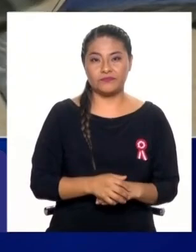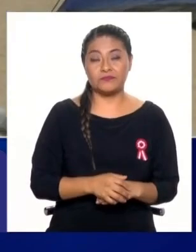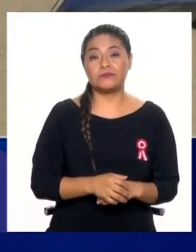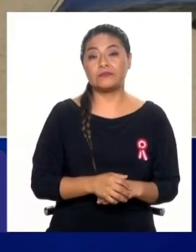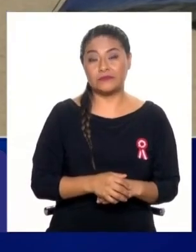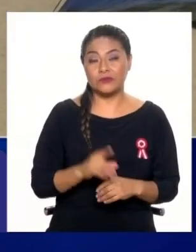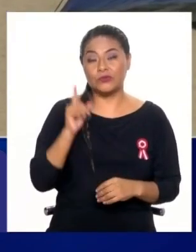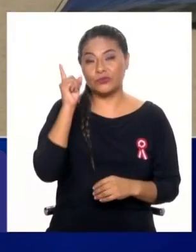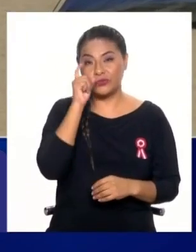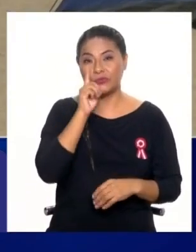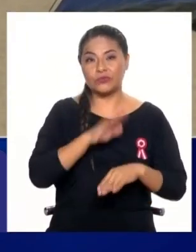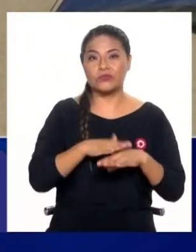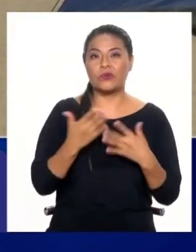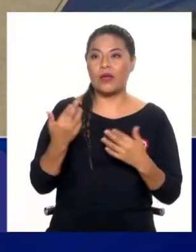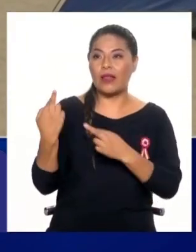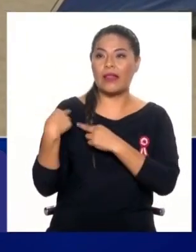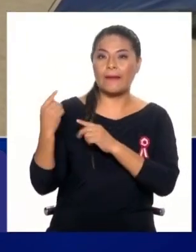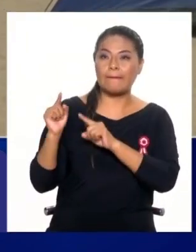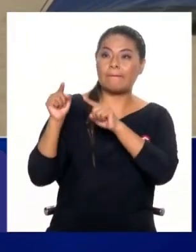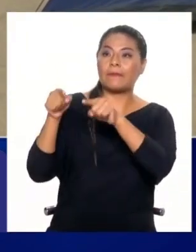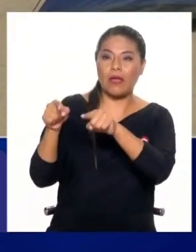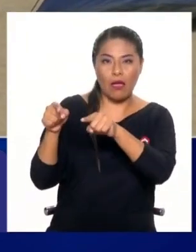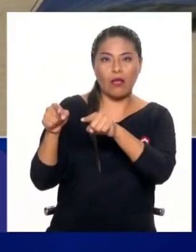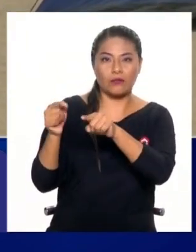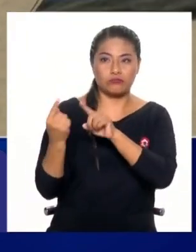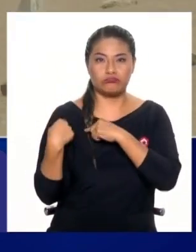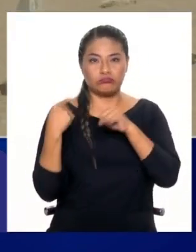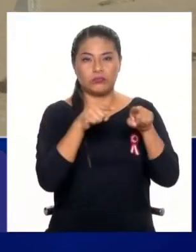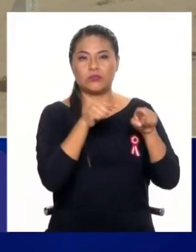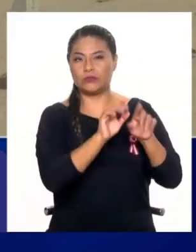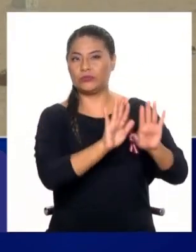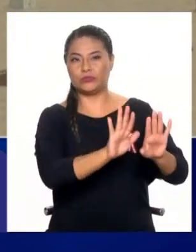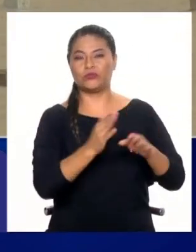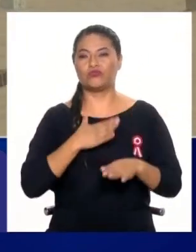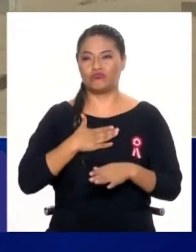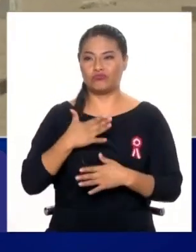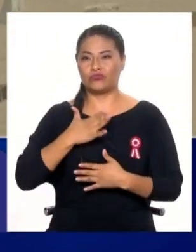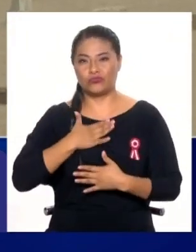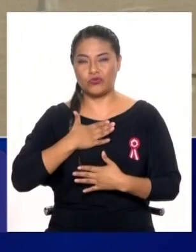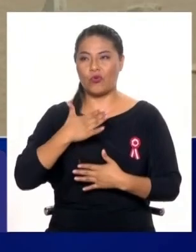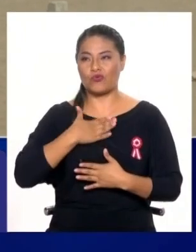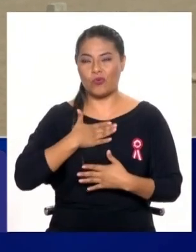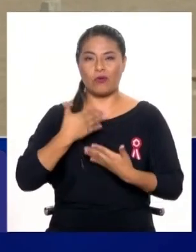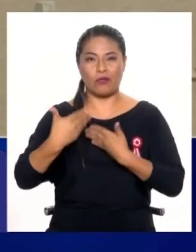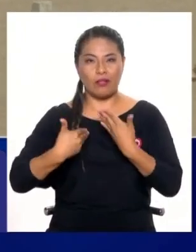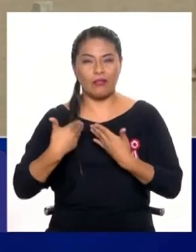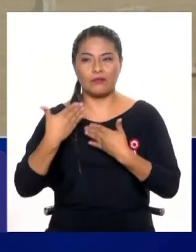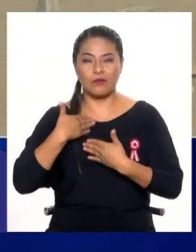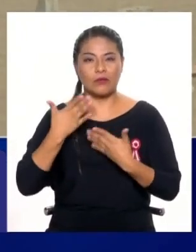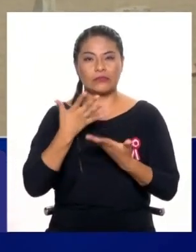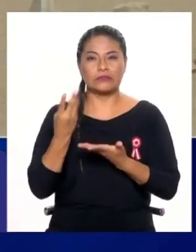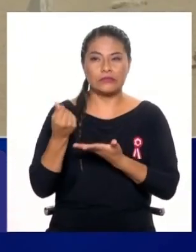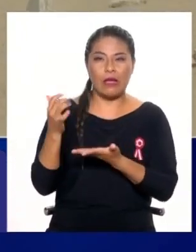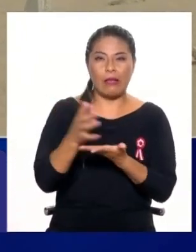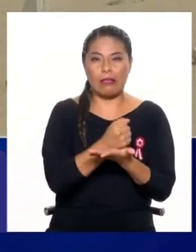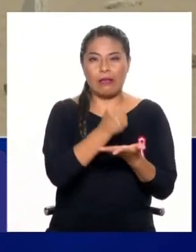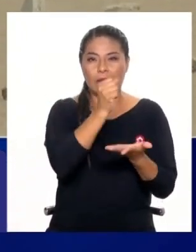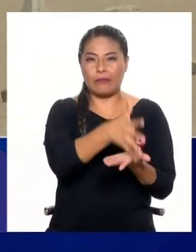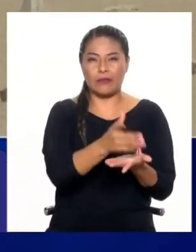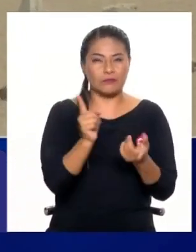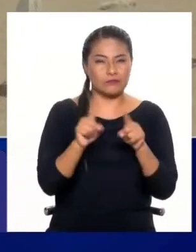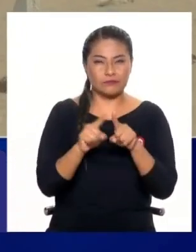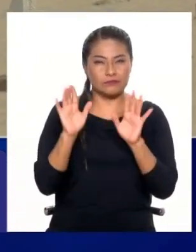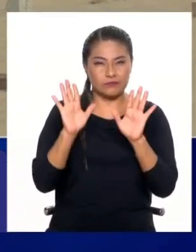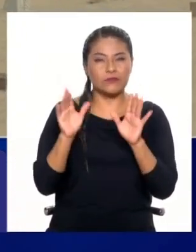suele costarnos mucho delegar, porque creemos que lo hacen mal, que no tienen capacidad técnica, que van a usar mal el dinero, entonces concentramos en el gobierno